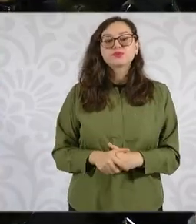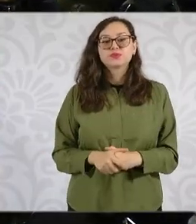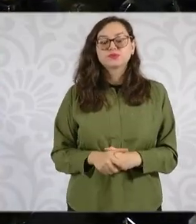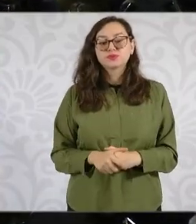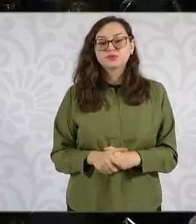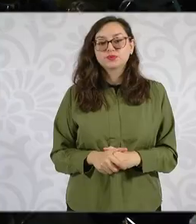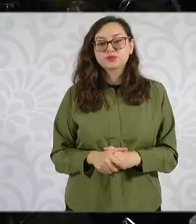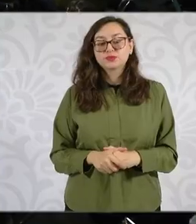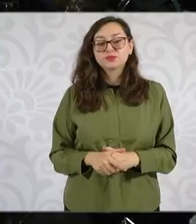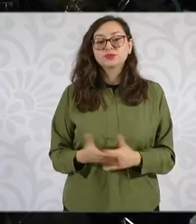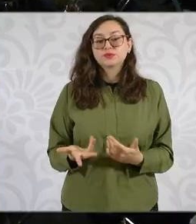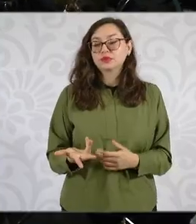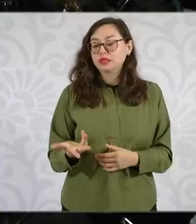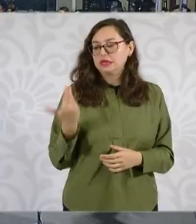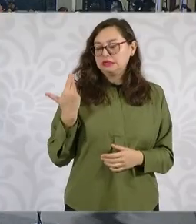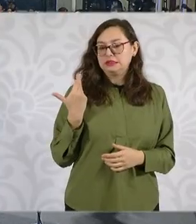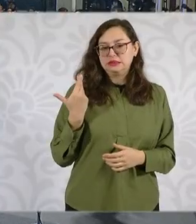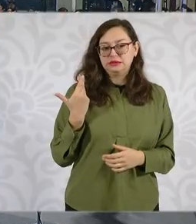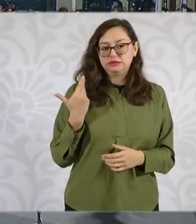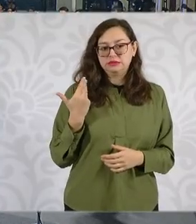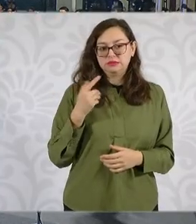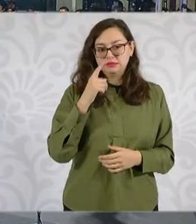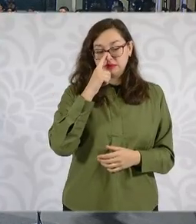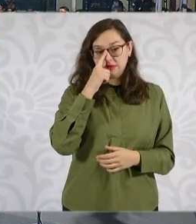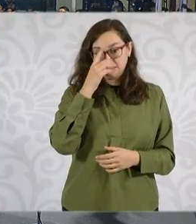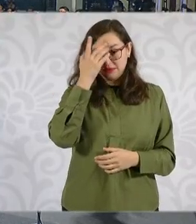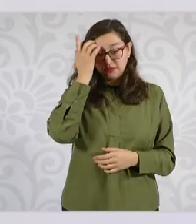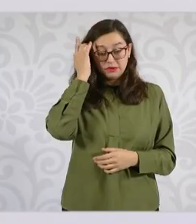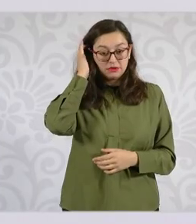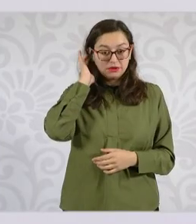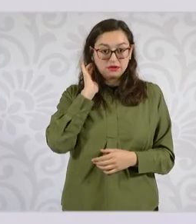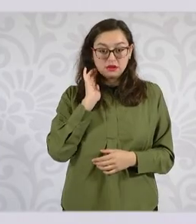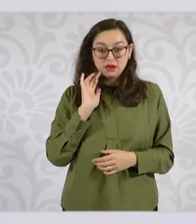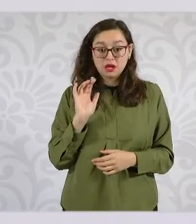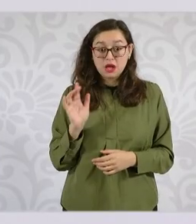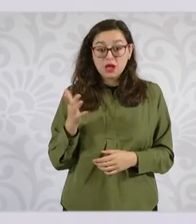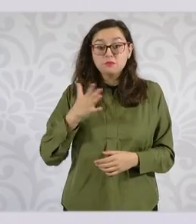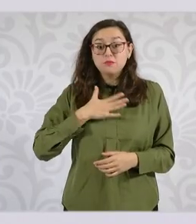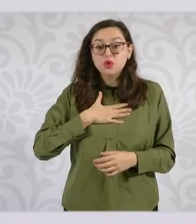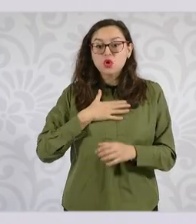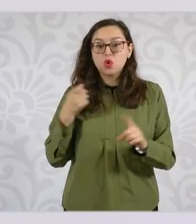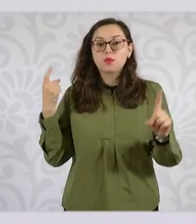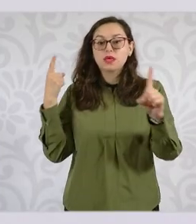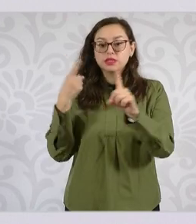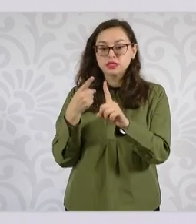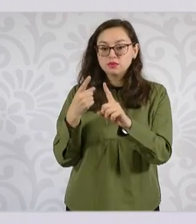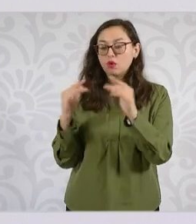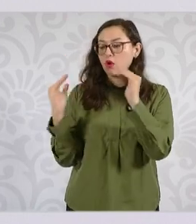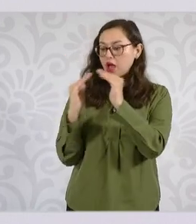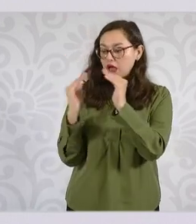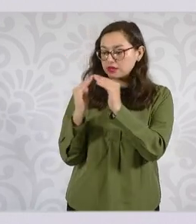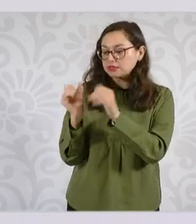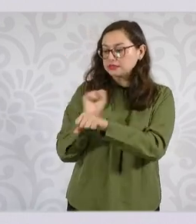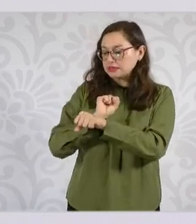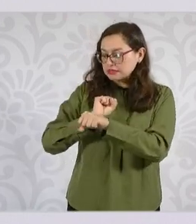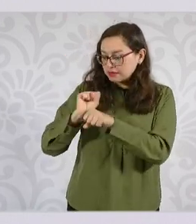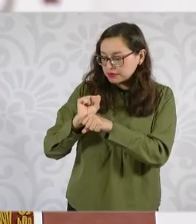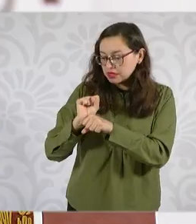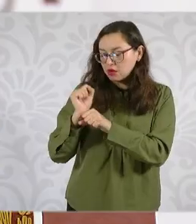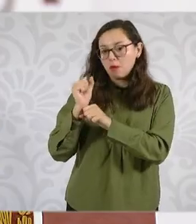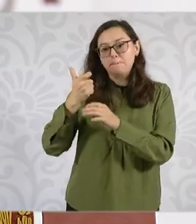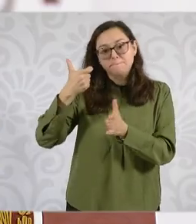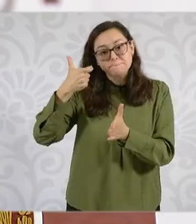la reunión que tuvo el fin de semana. El objetivo es vivienda de bajo costo, el objetivo es vivienda de bajo costo